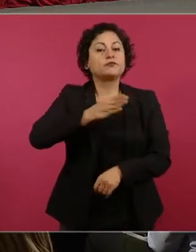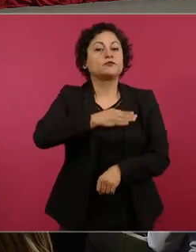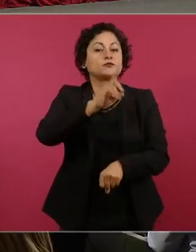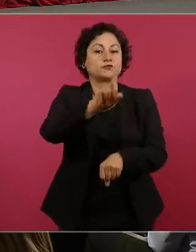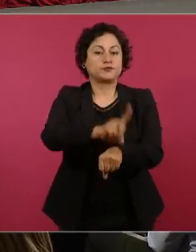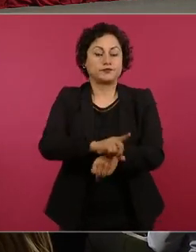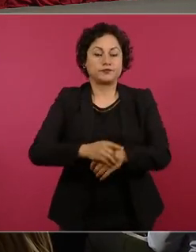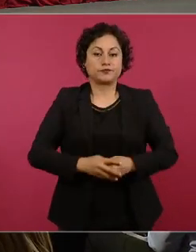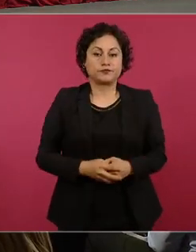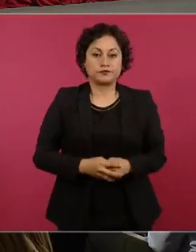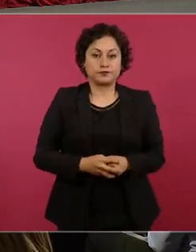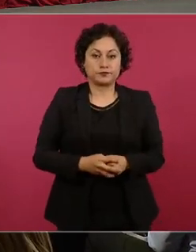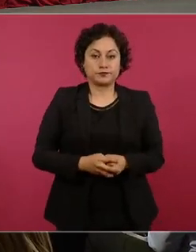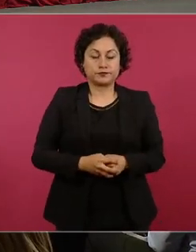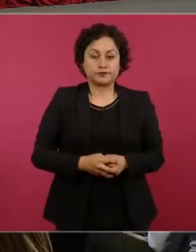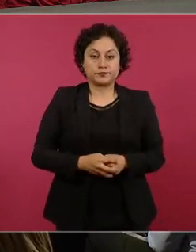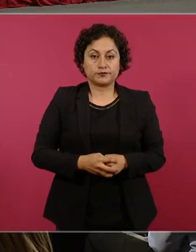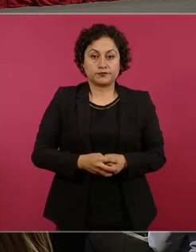Buenos